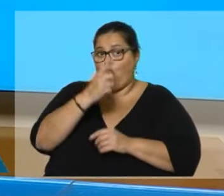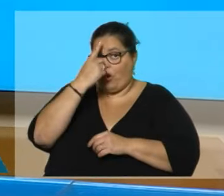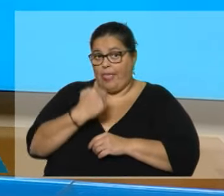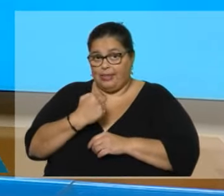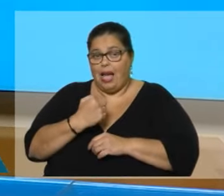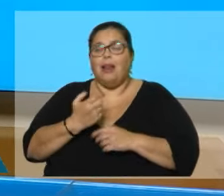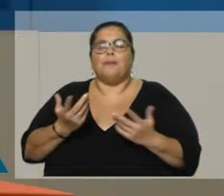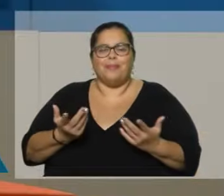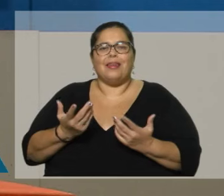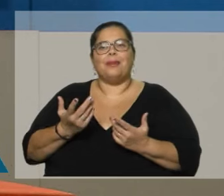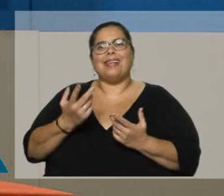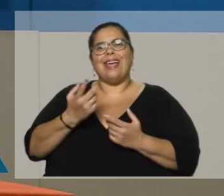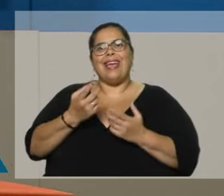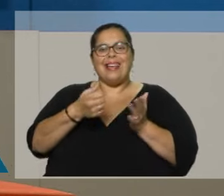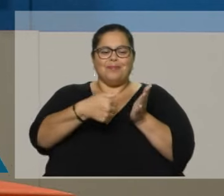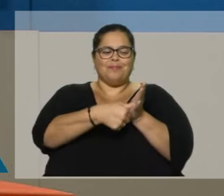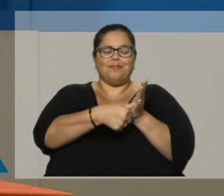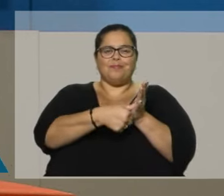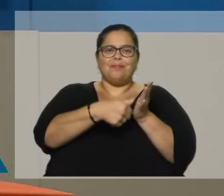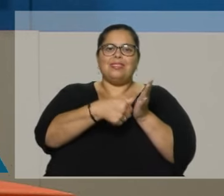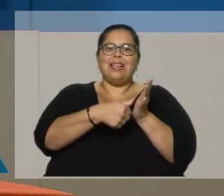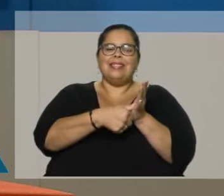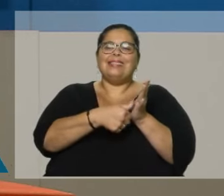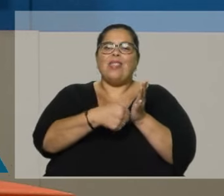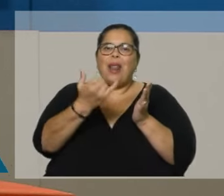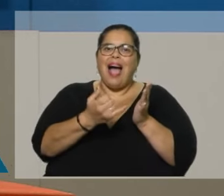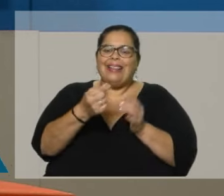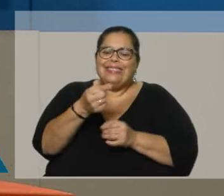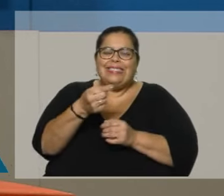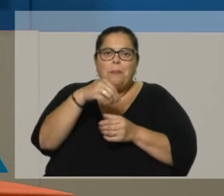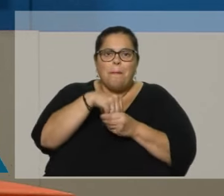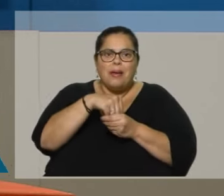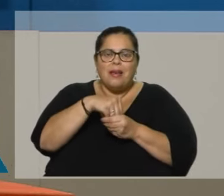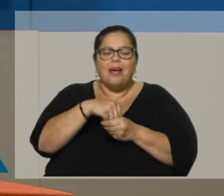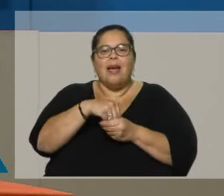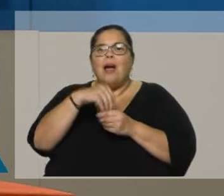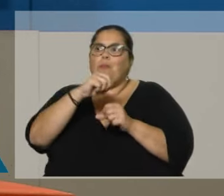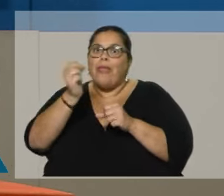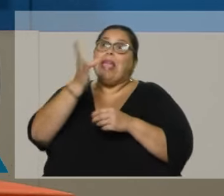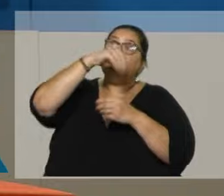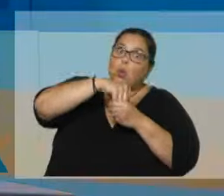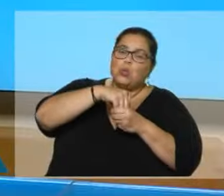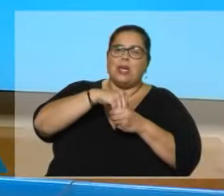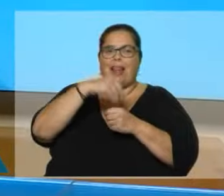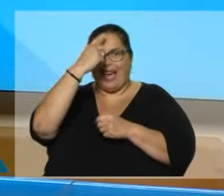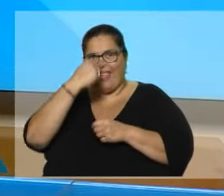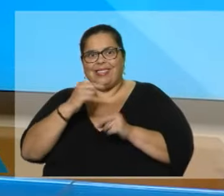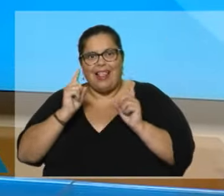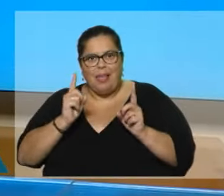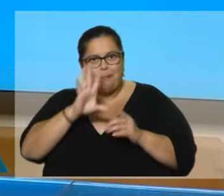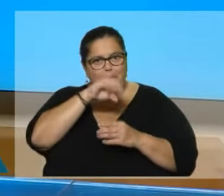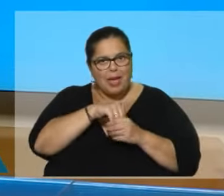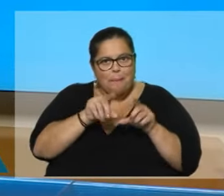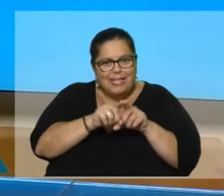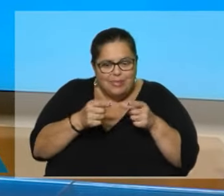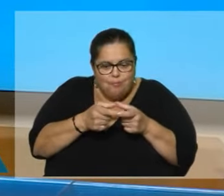¿no? Y es que teniendo el chip en la cédula se puede incluir la credencial en el chip o ponerle un chip a la credencial, tampoco tiene... Así que en esa parte de tecnología